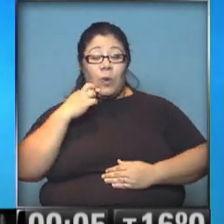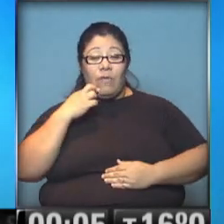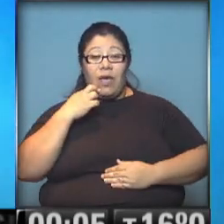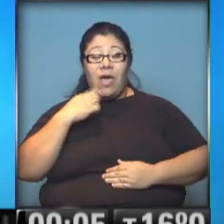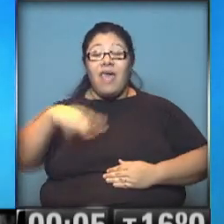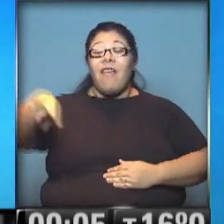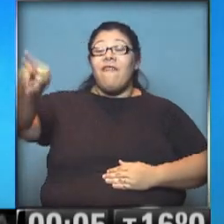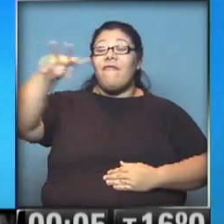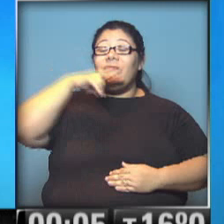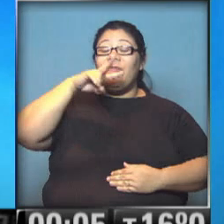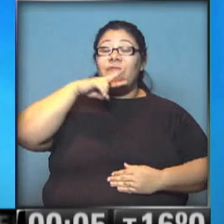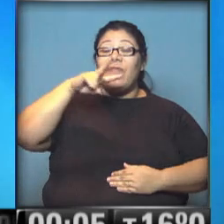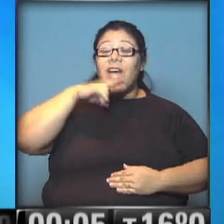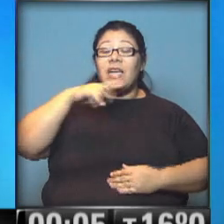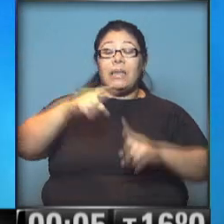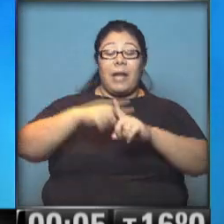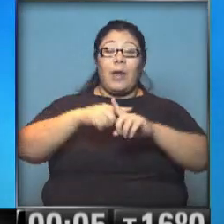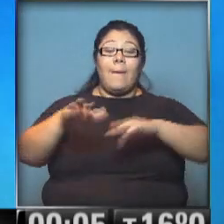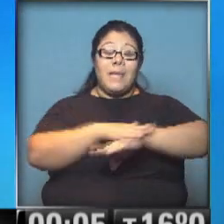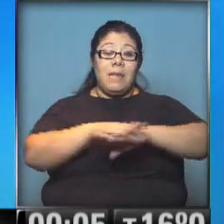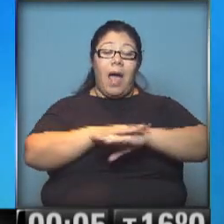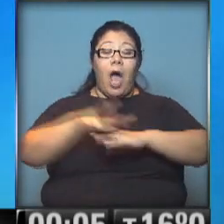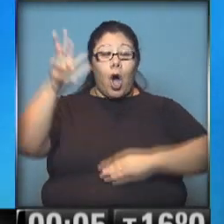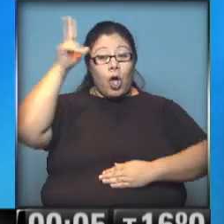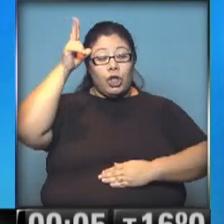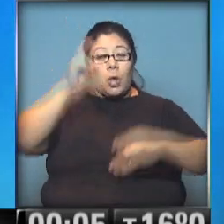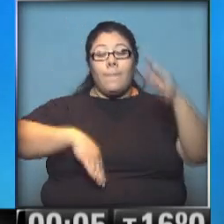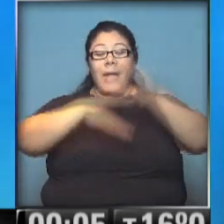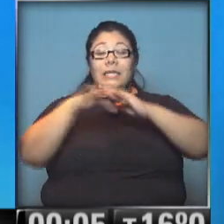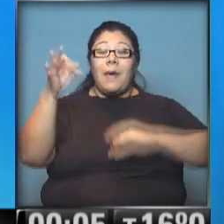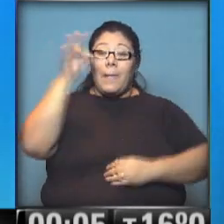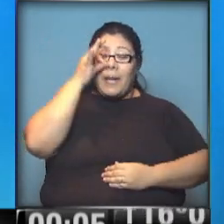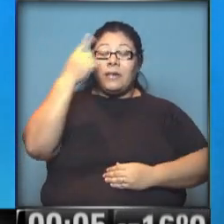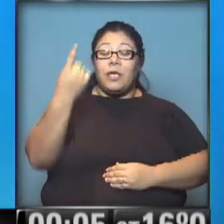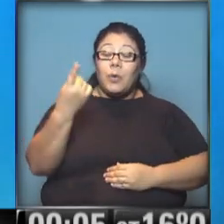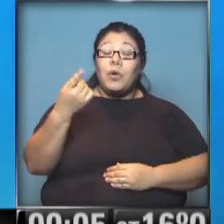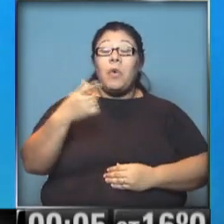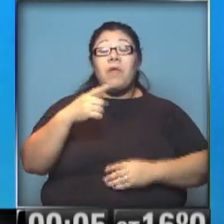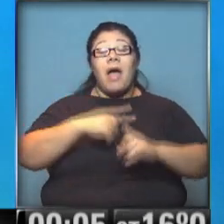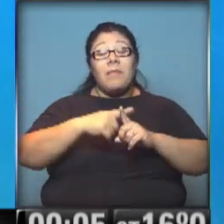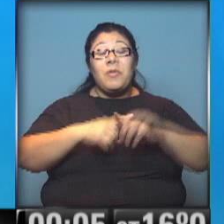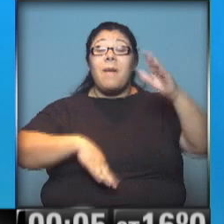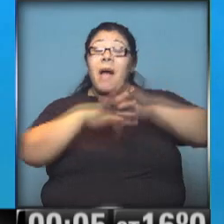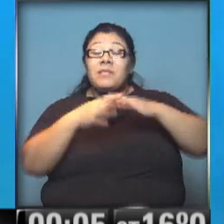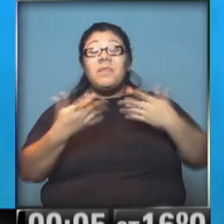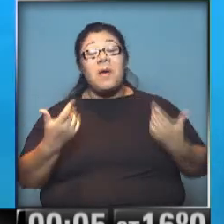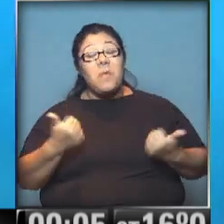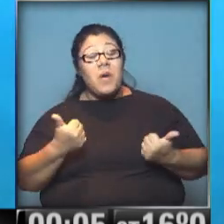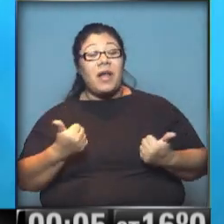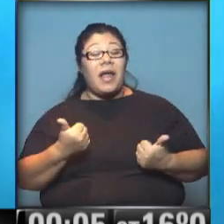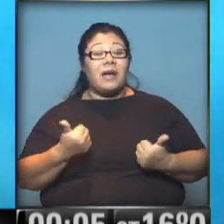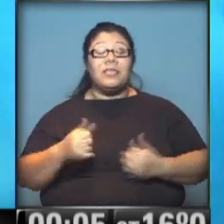semana, 8 la mínima, 21 la máxima, bueno, podemos decir que las máximas son templadas, Gabi. Sí, sí,